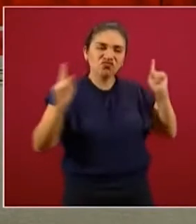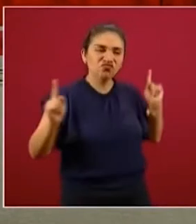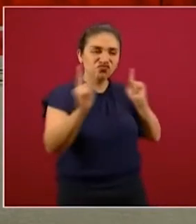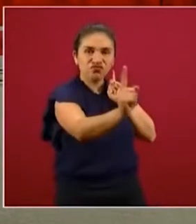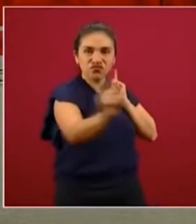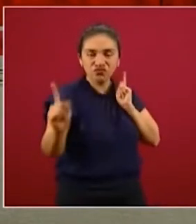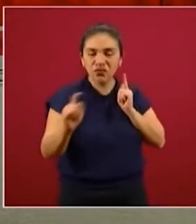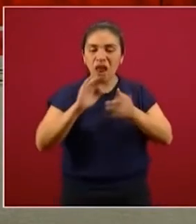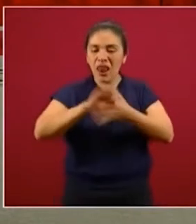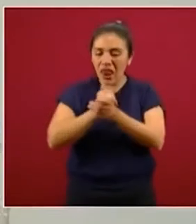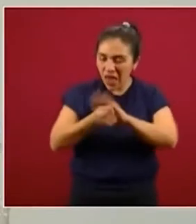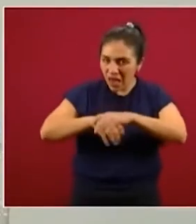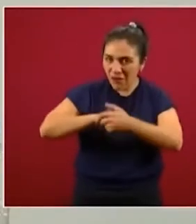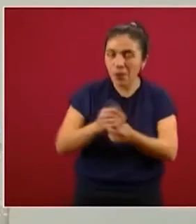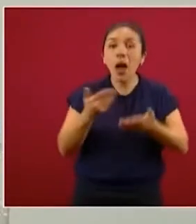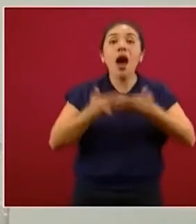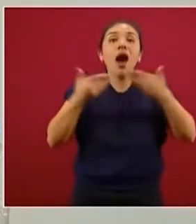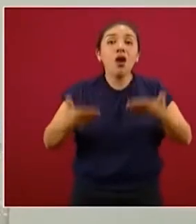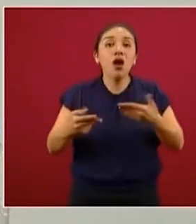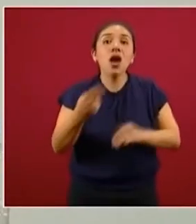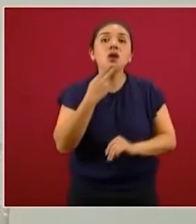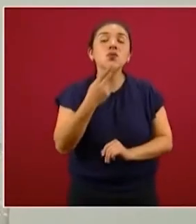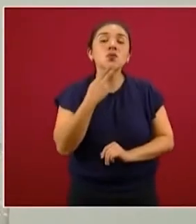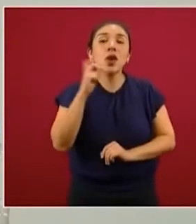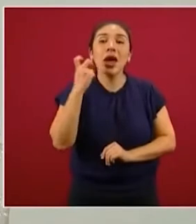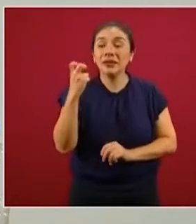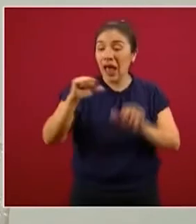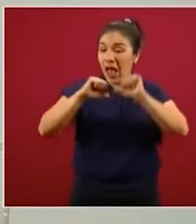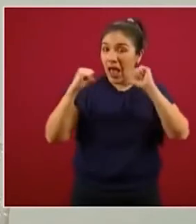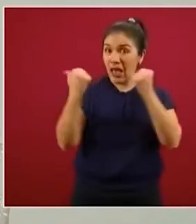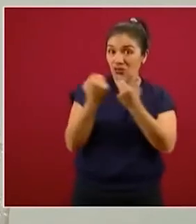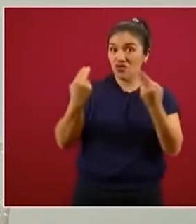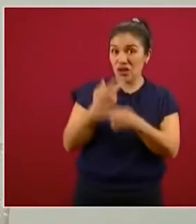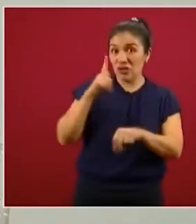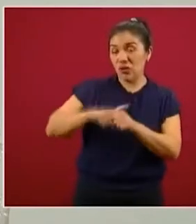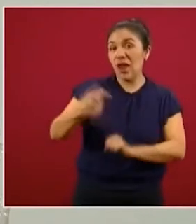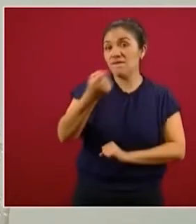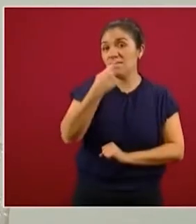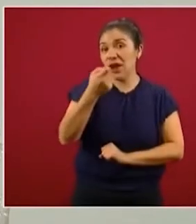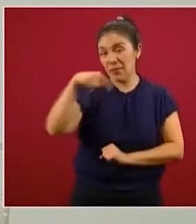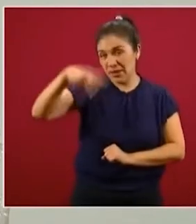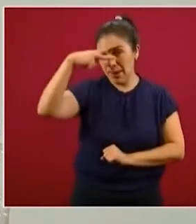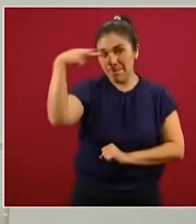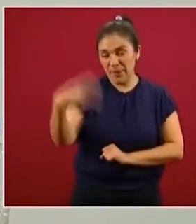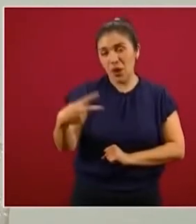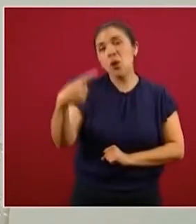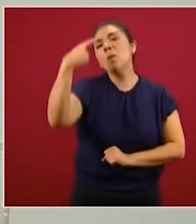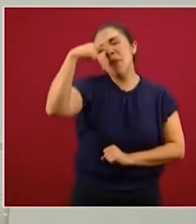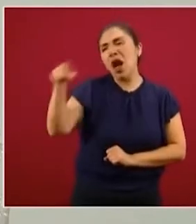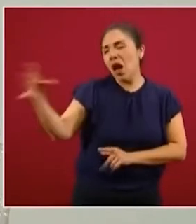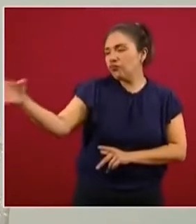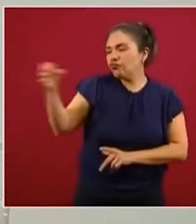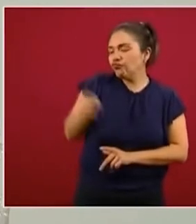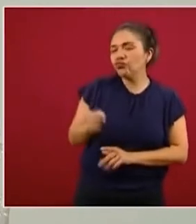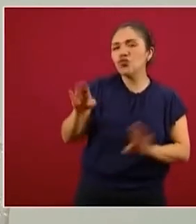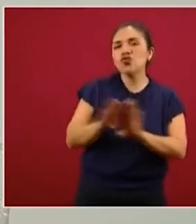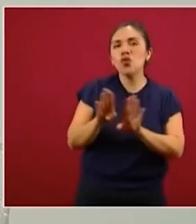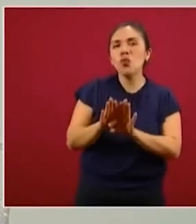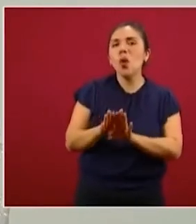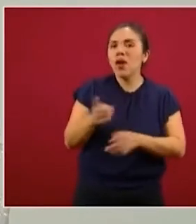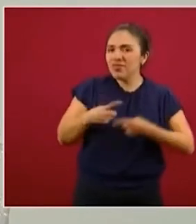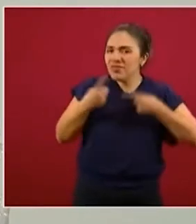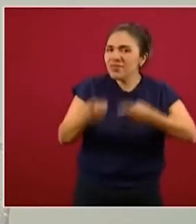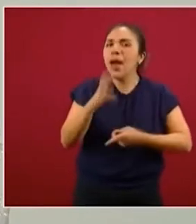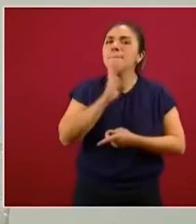manos. Ahora también utilizar a esta Asociación Nacional de Farmacias en México para que les llegue la mejor